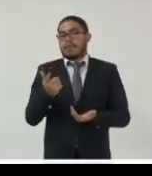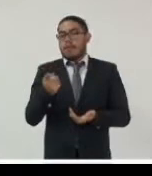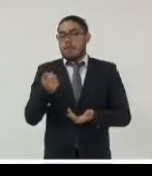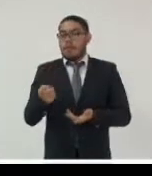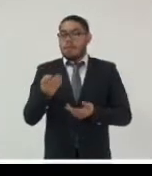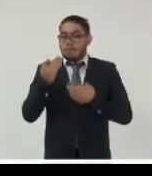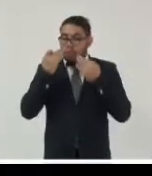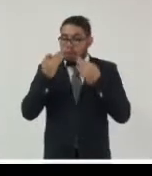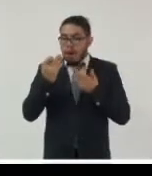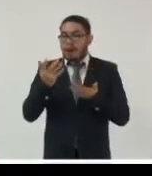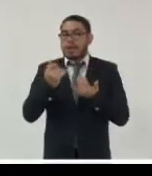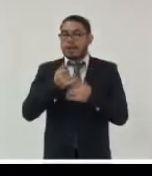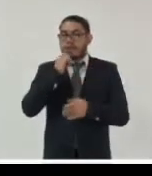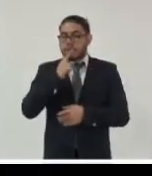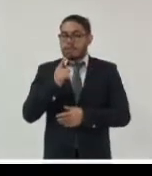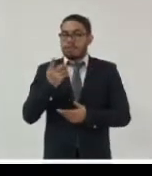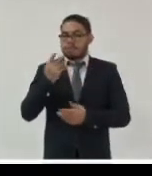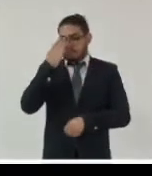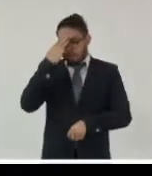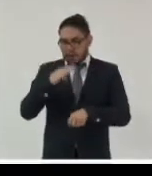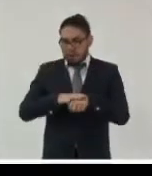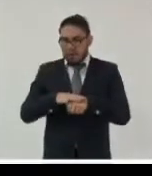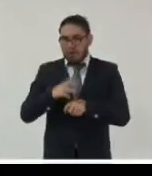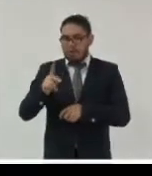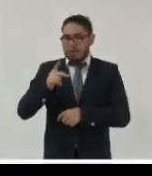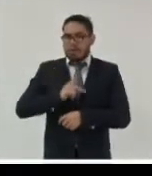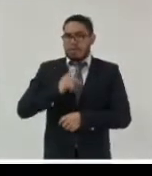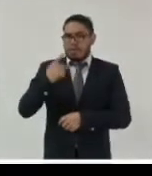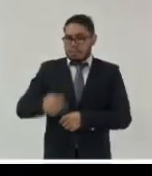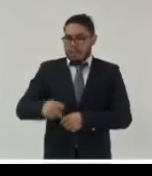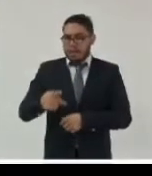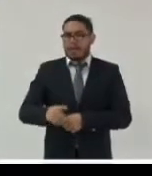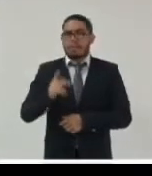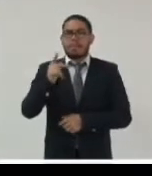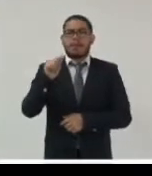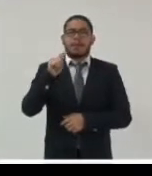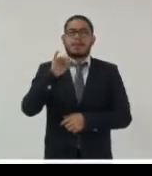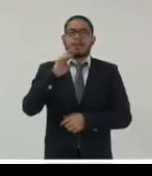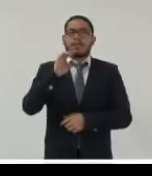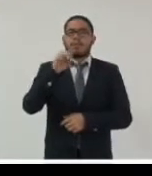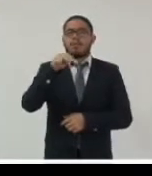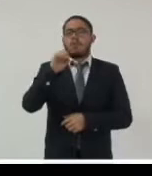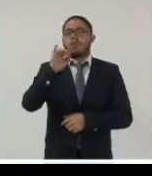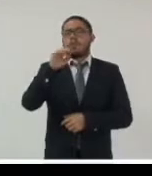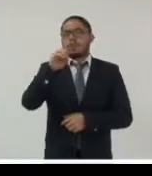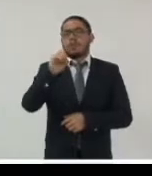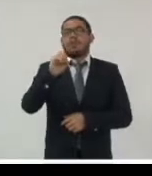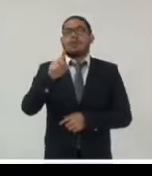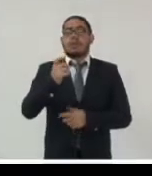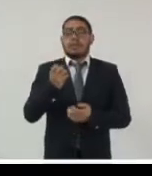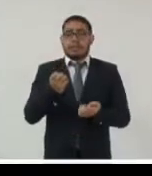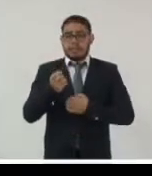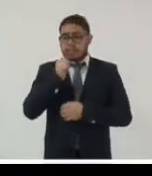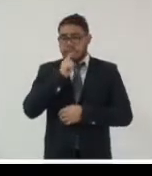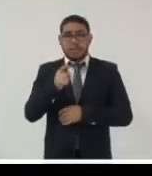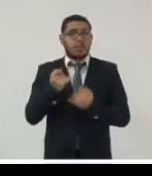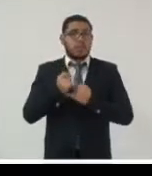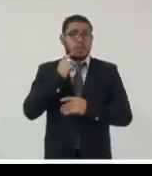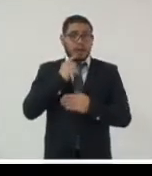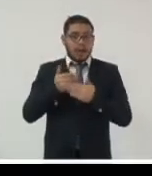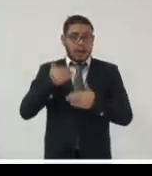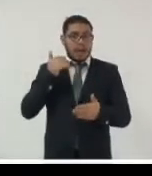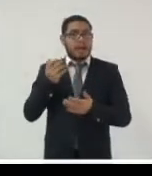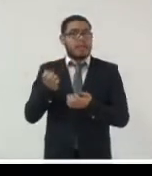testimonio de memoria de patrimonio de garantía de derechos para el ejercicio pleno de la